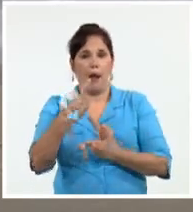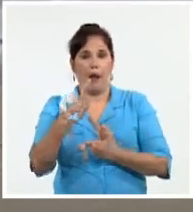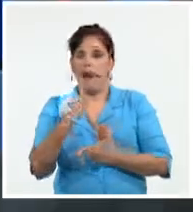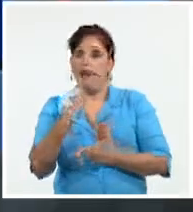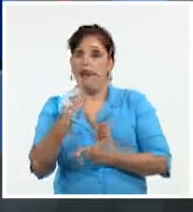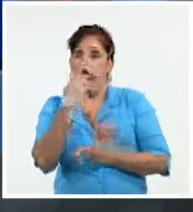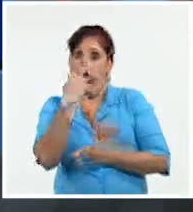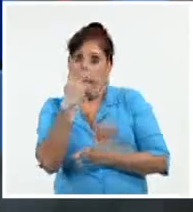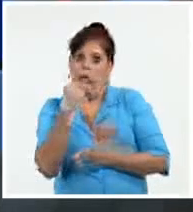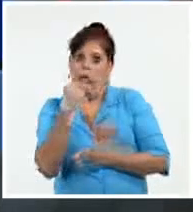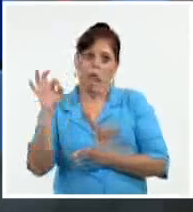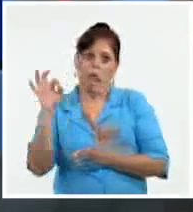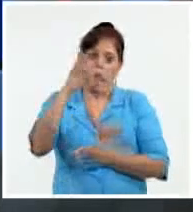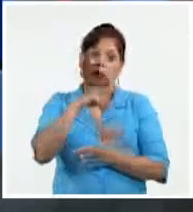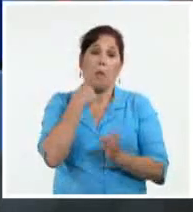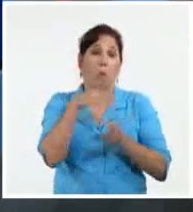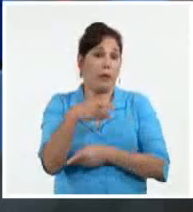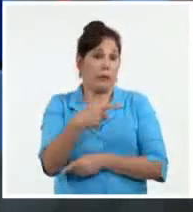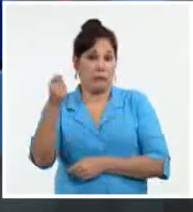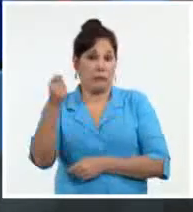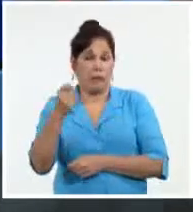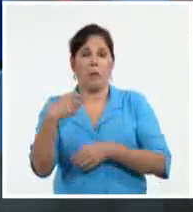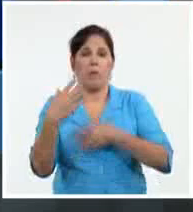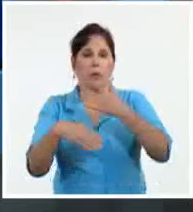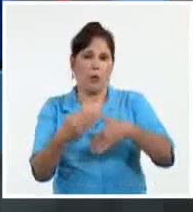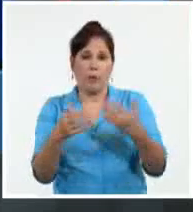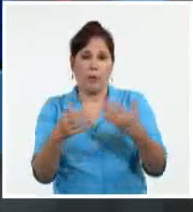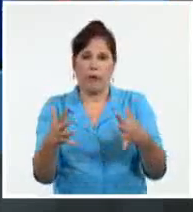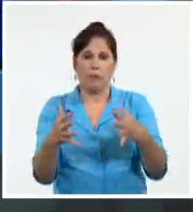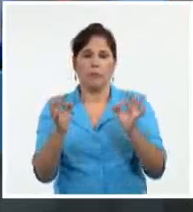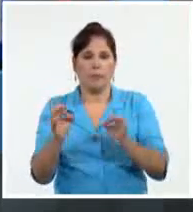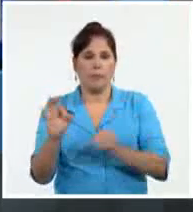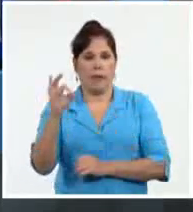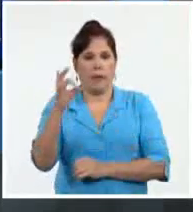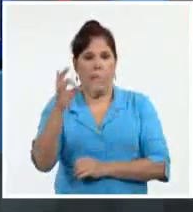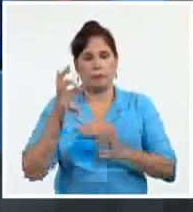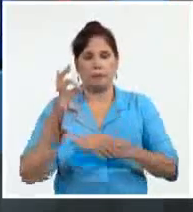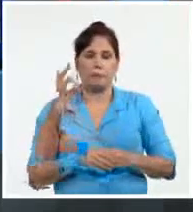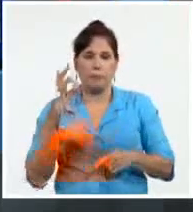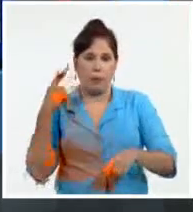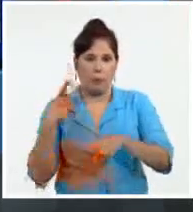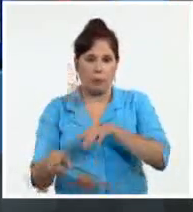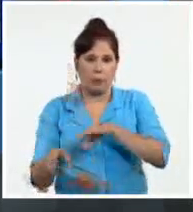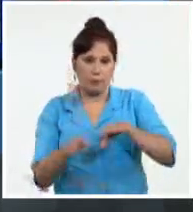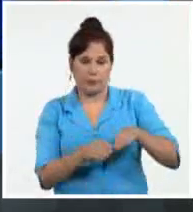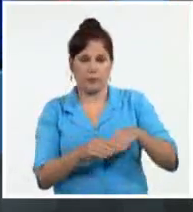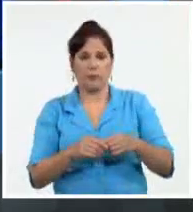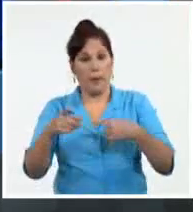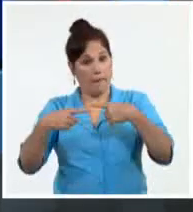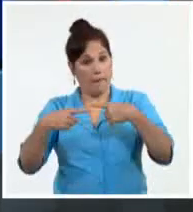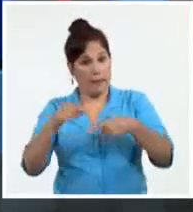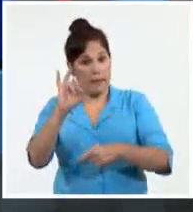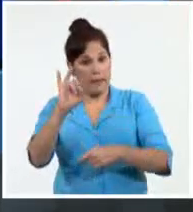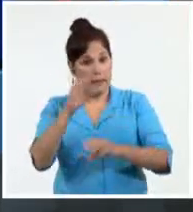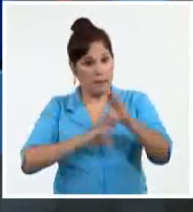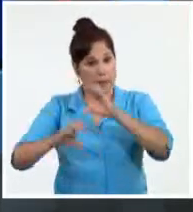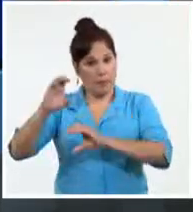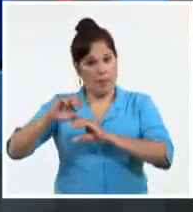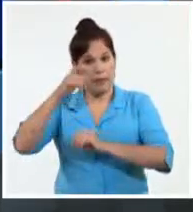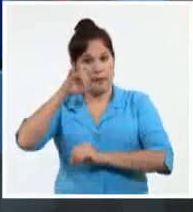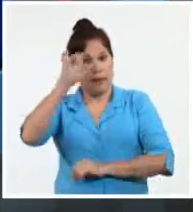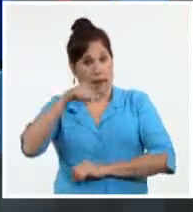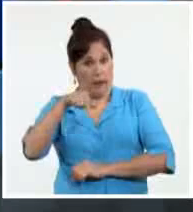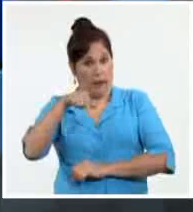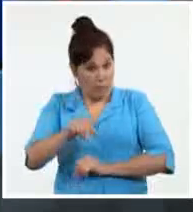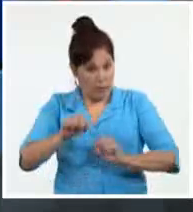se encuentran la muerte súbita y los trastornos nerviosos. A pesar de que la plenaria de la séptima cumple de la CELACA